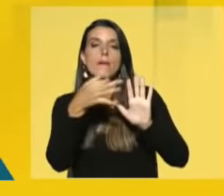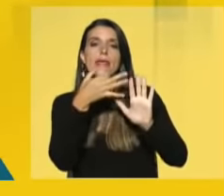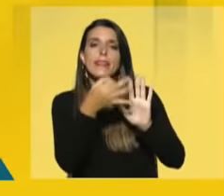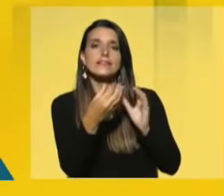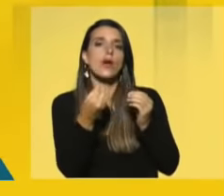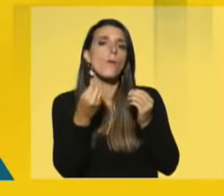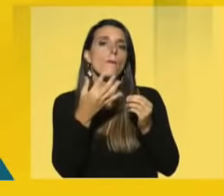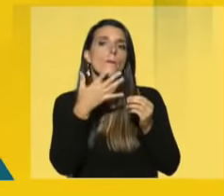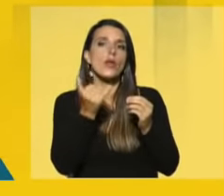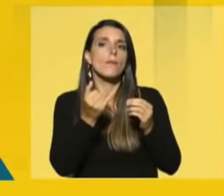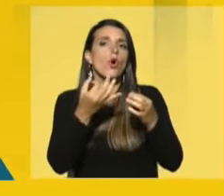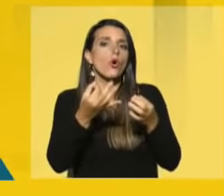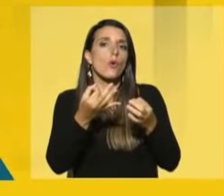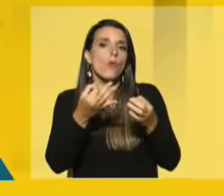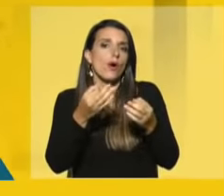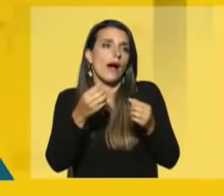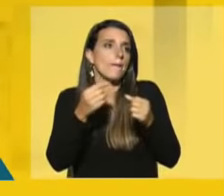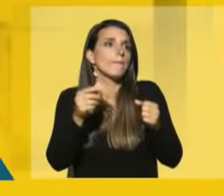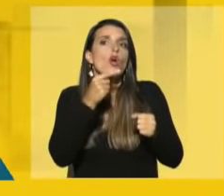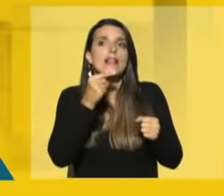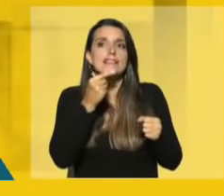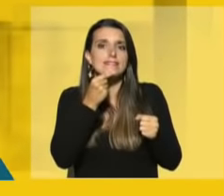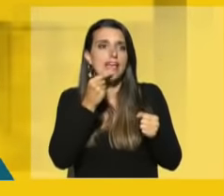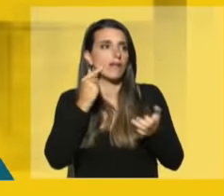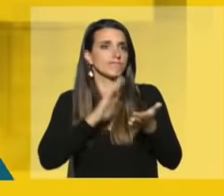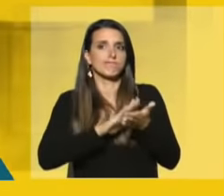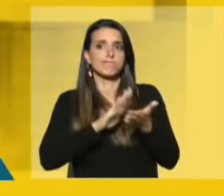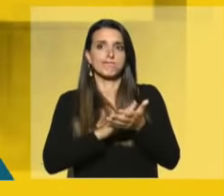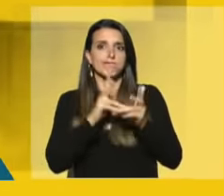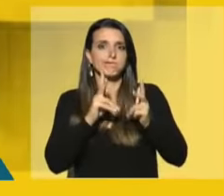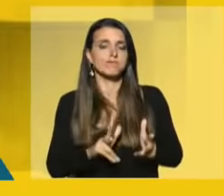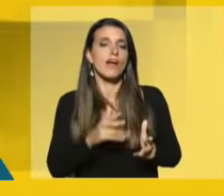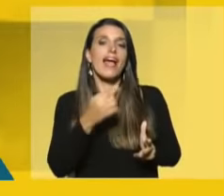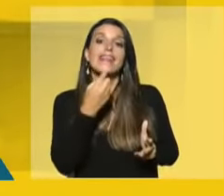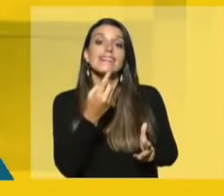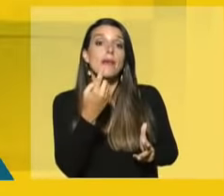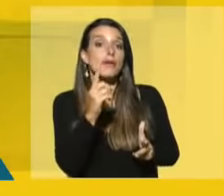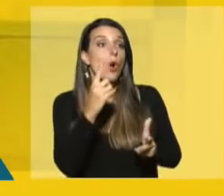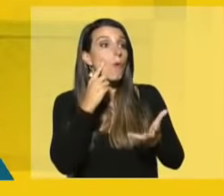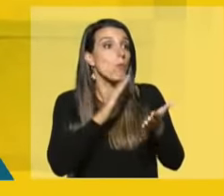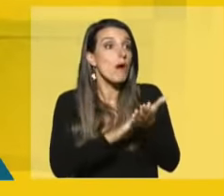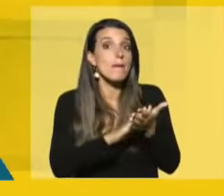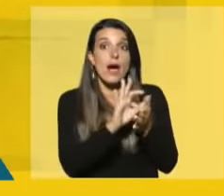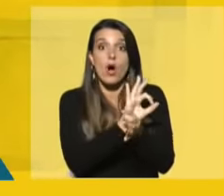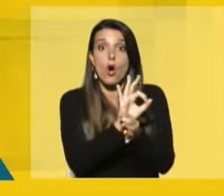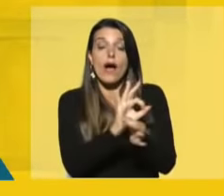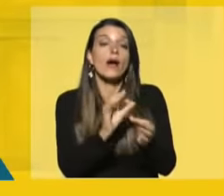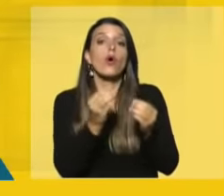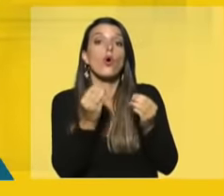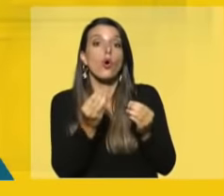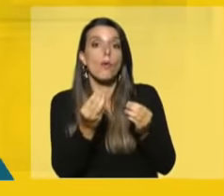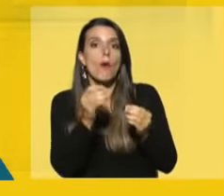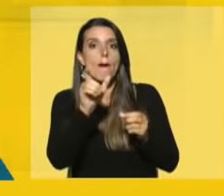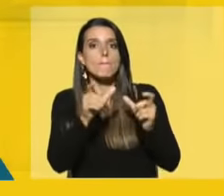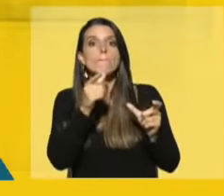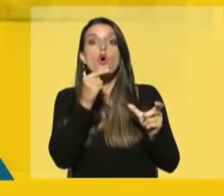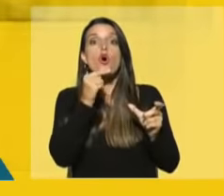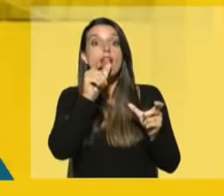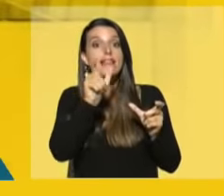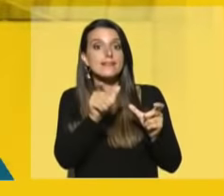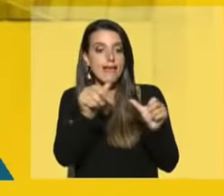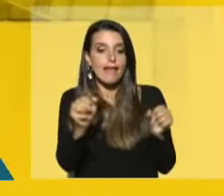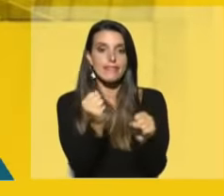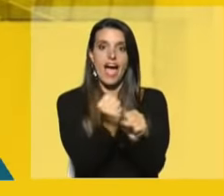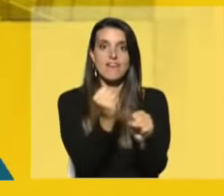presunción de legitimidad de la actuación policial. Sostiene que salvo prueba en contrario, se presume que la actuación del personal policial en